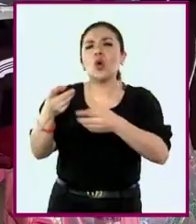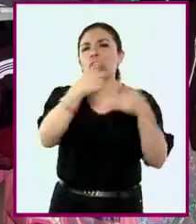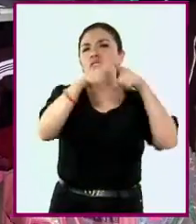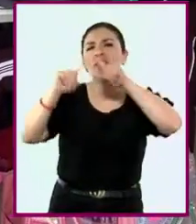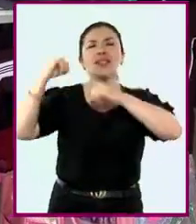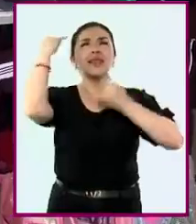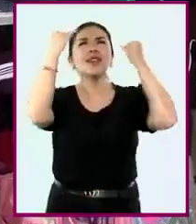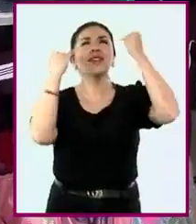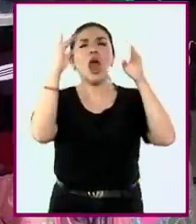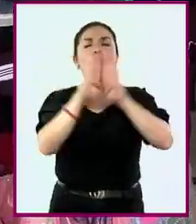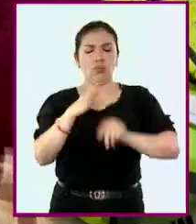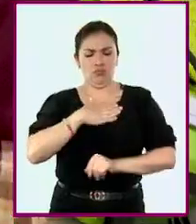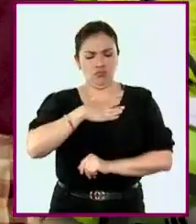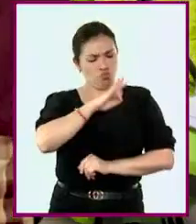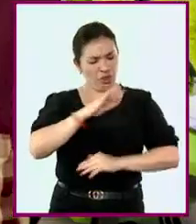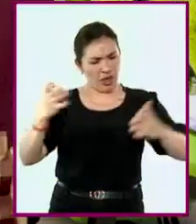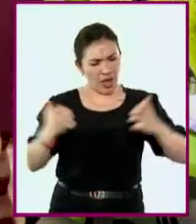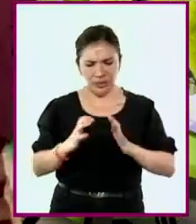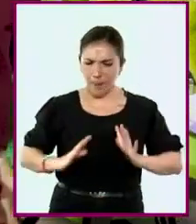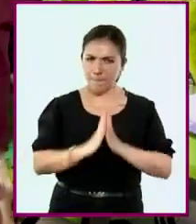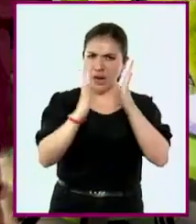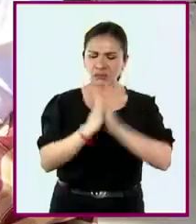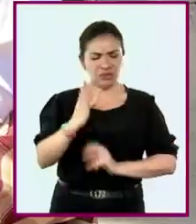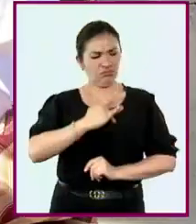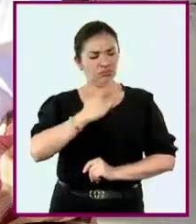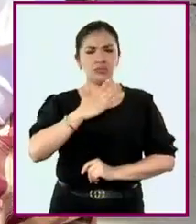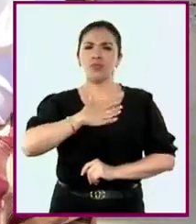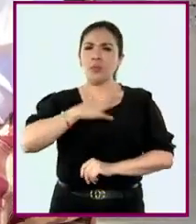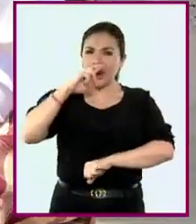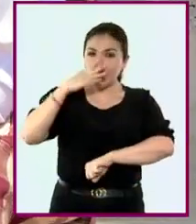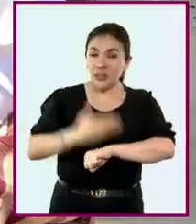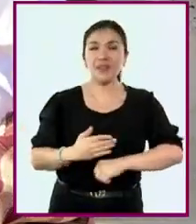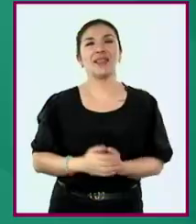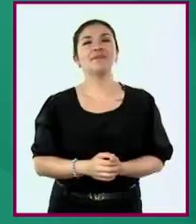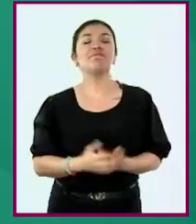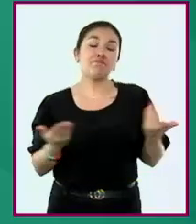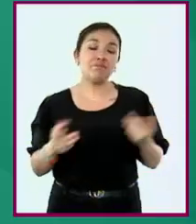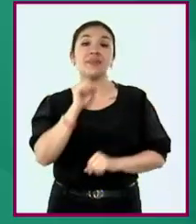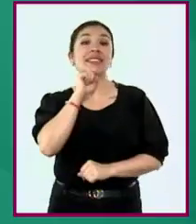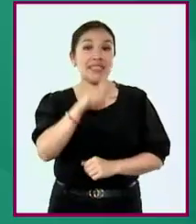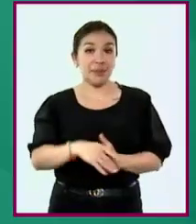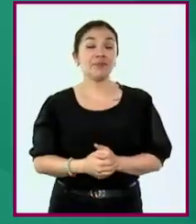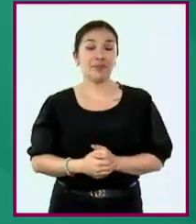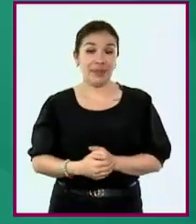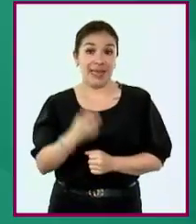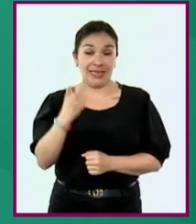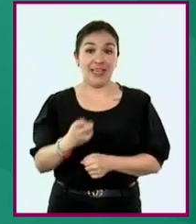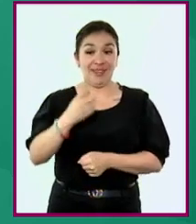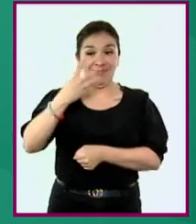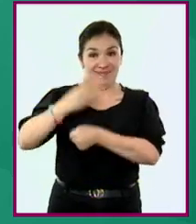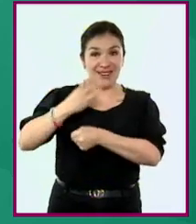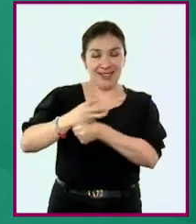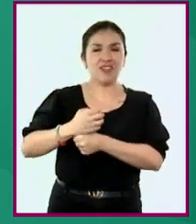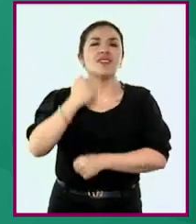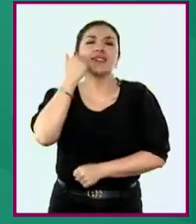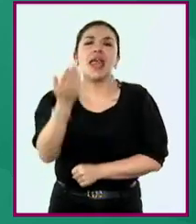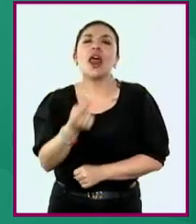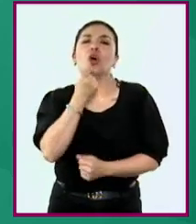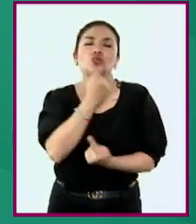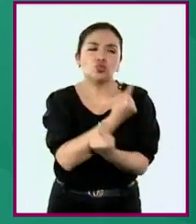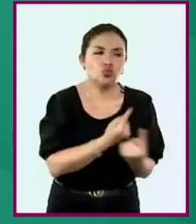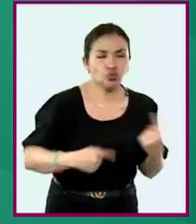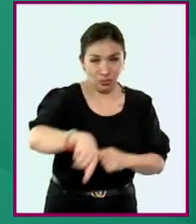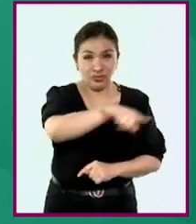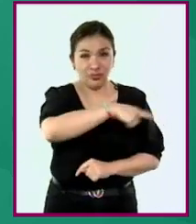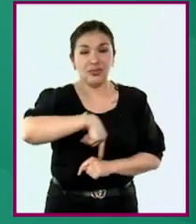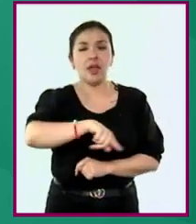de acuerdo con su ámbito de participación y responsabilidad. Por otra parte, en la fase 3 se busca